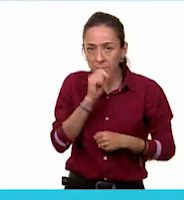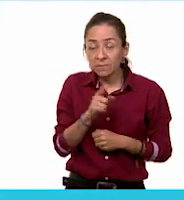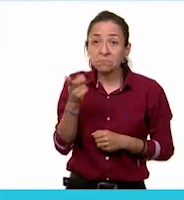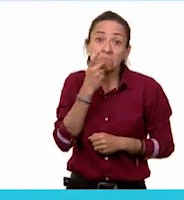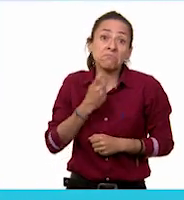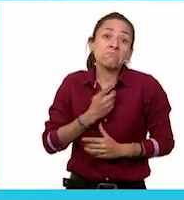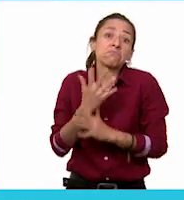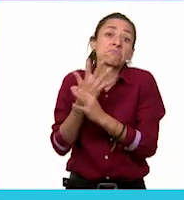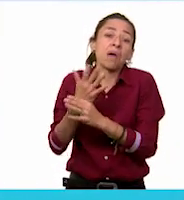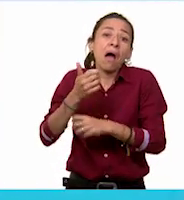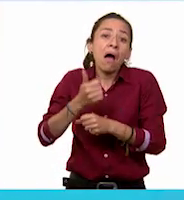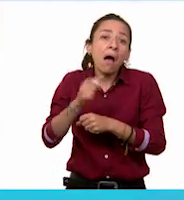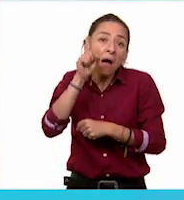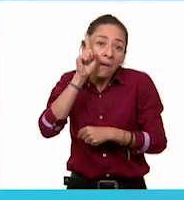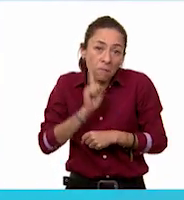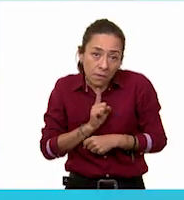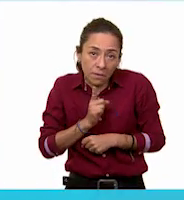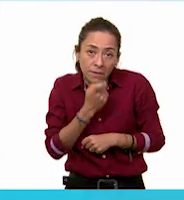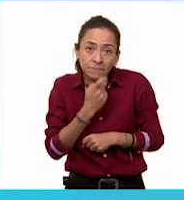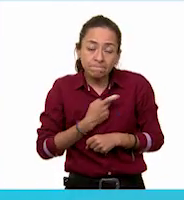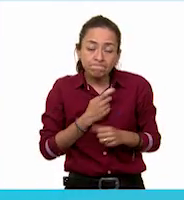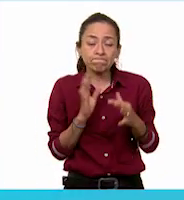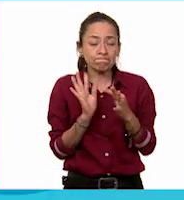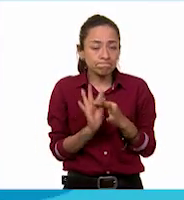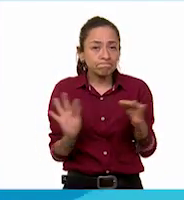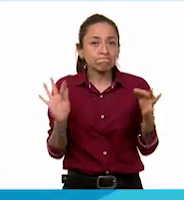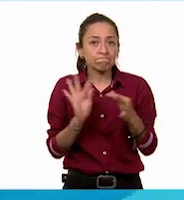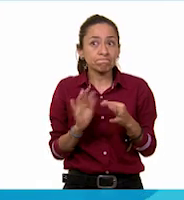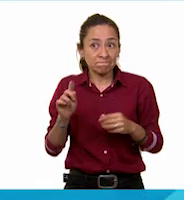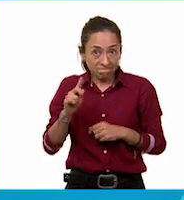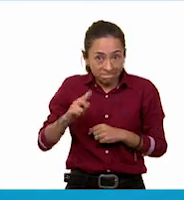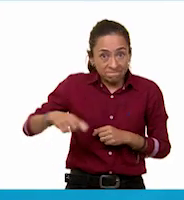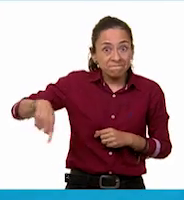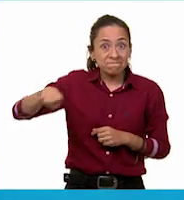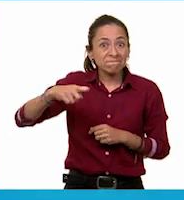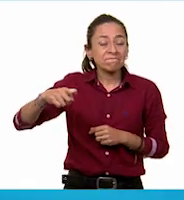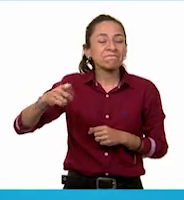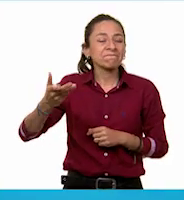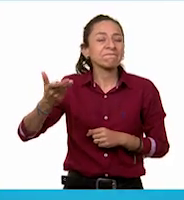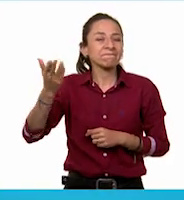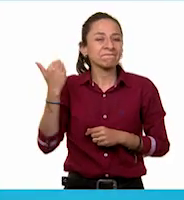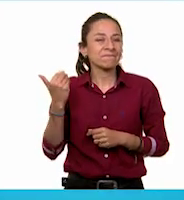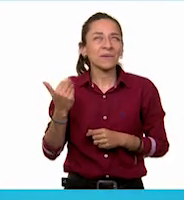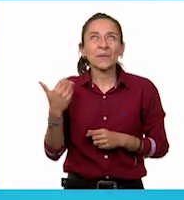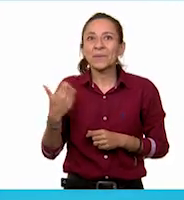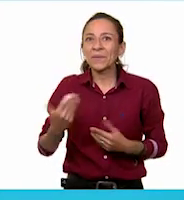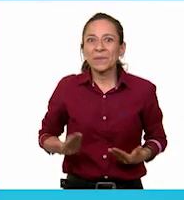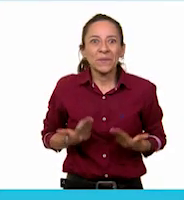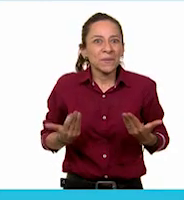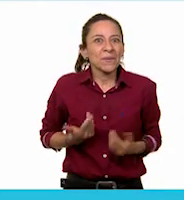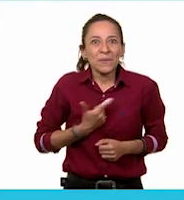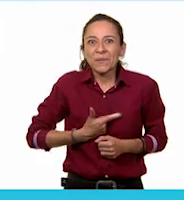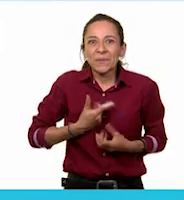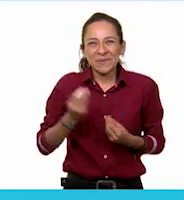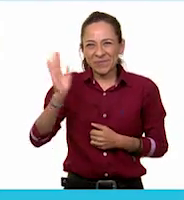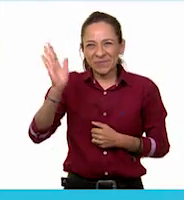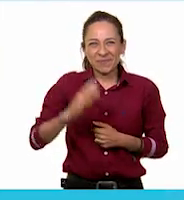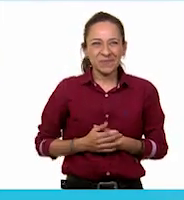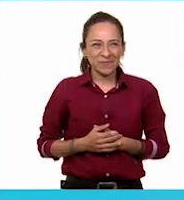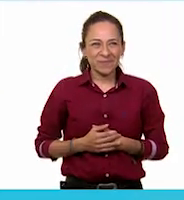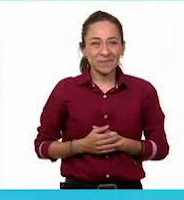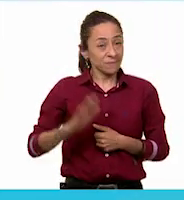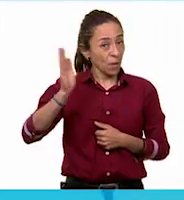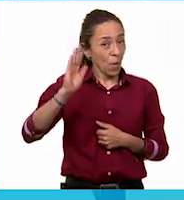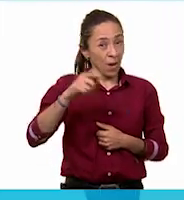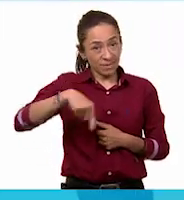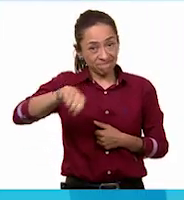que a ellos les gustaba mucho bailar. Adiós. Hola compañeros de